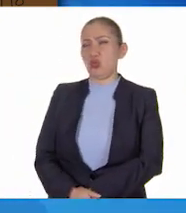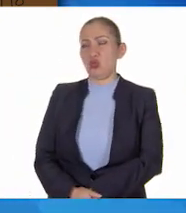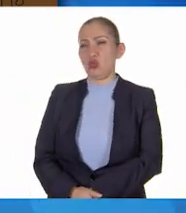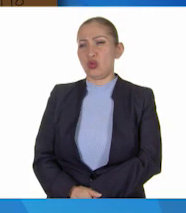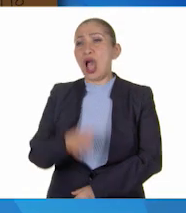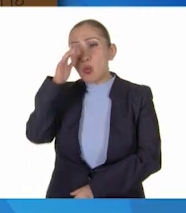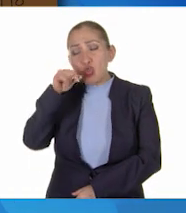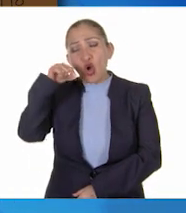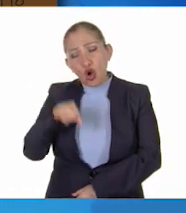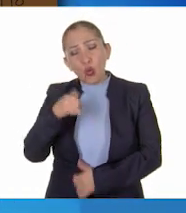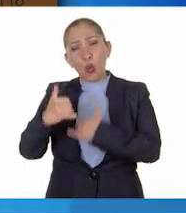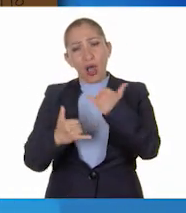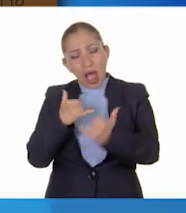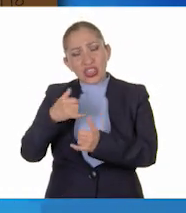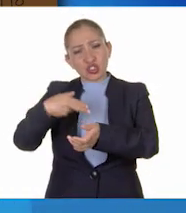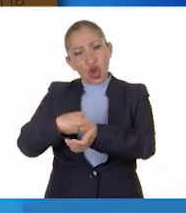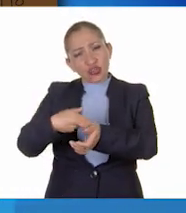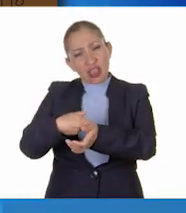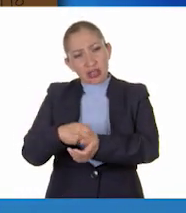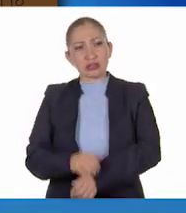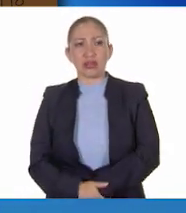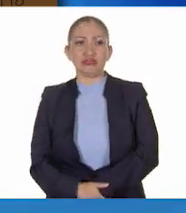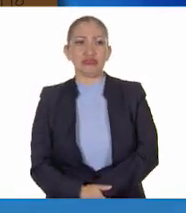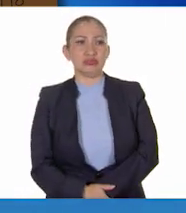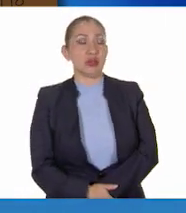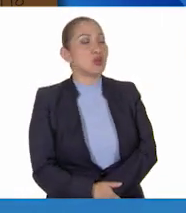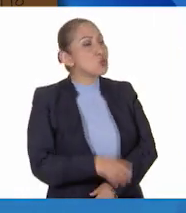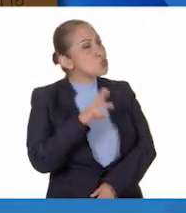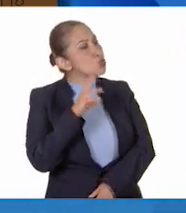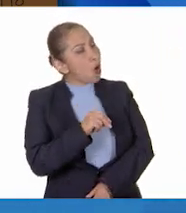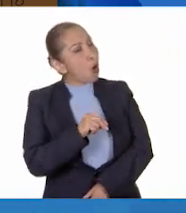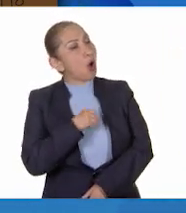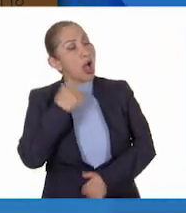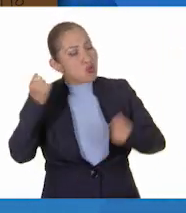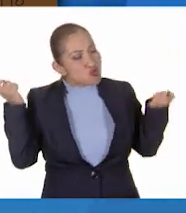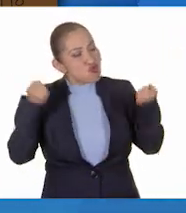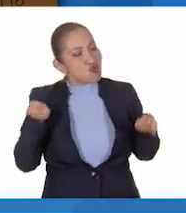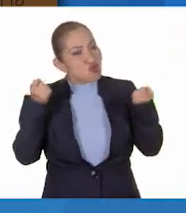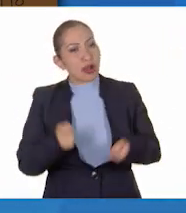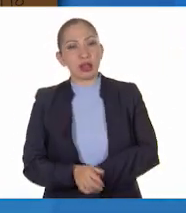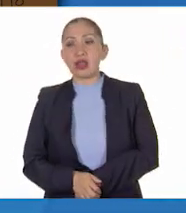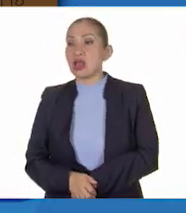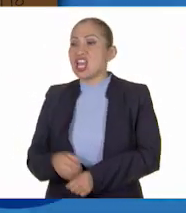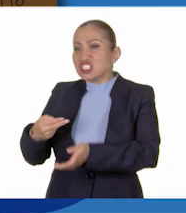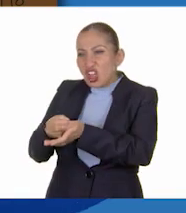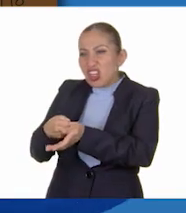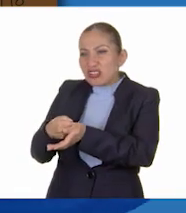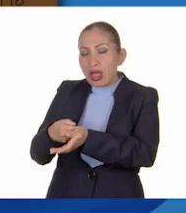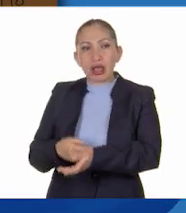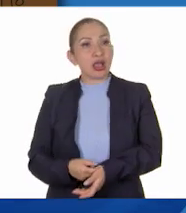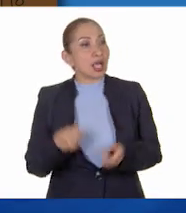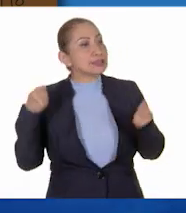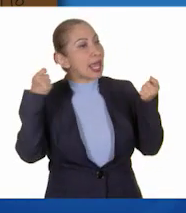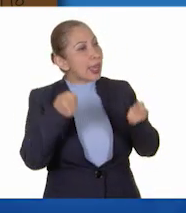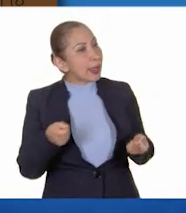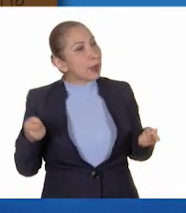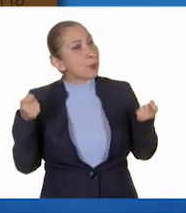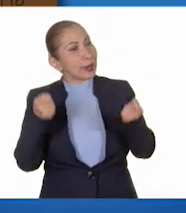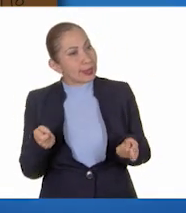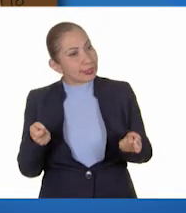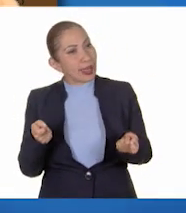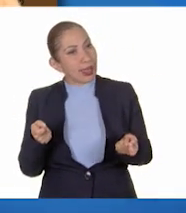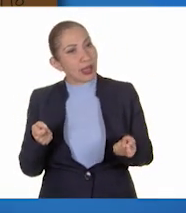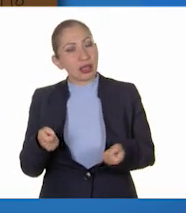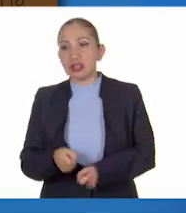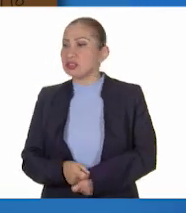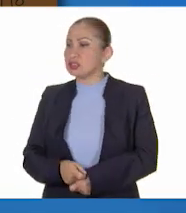¡Quedamos que hoy jugaríamos a las escondidillas! ¡No! ¡A saltar a la cuerda! ¡Escondidillas! ¡Saltar a la